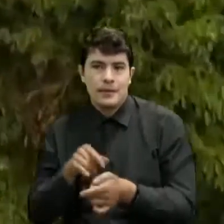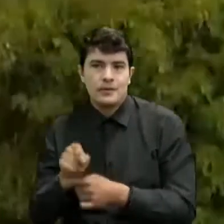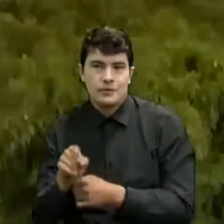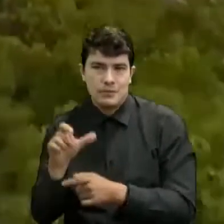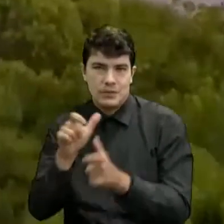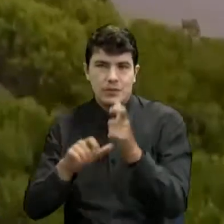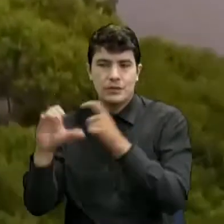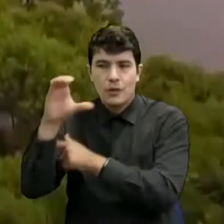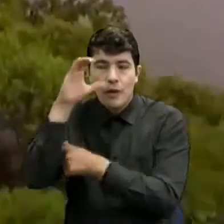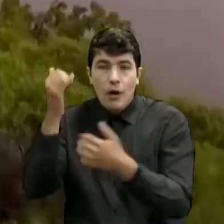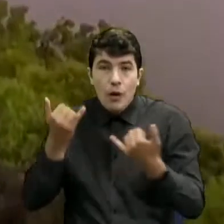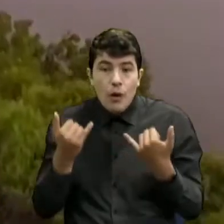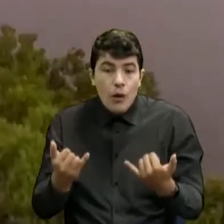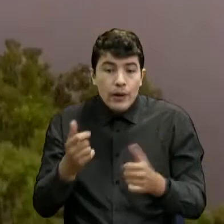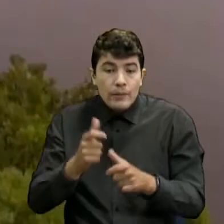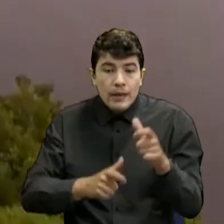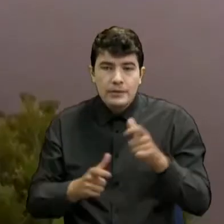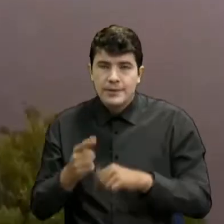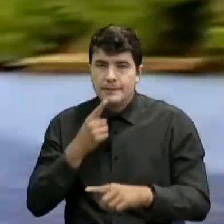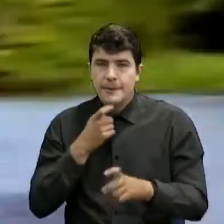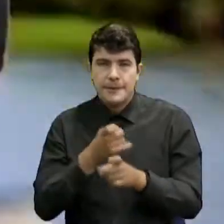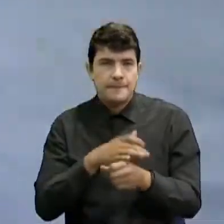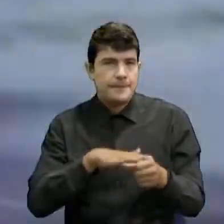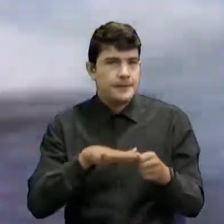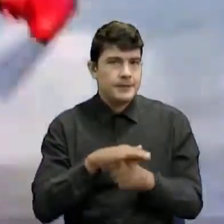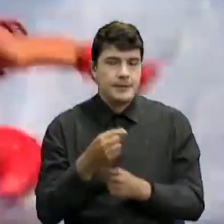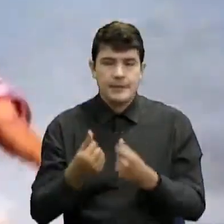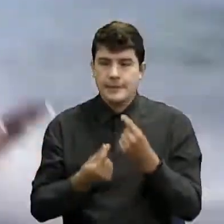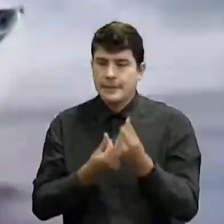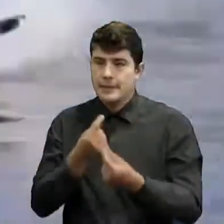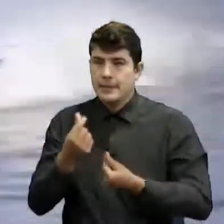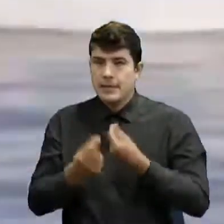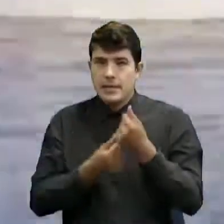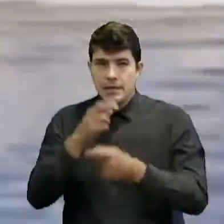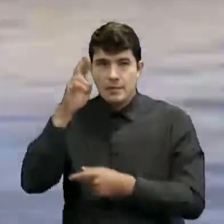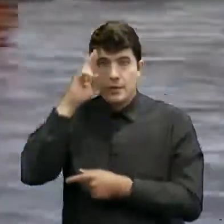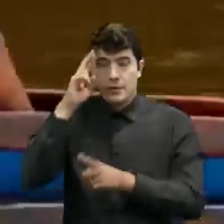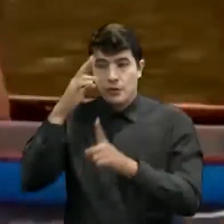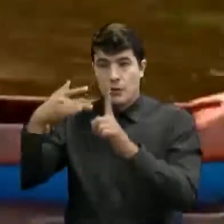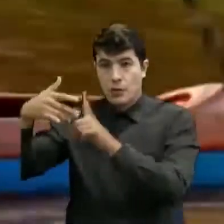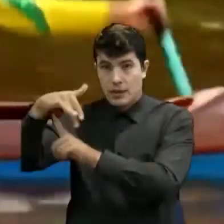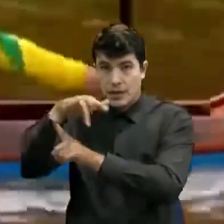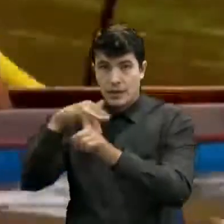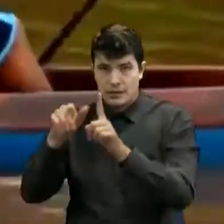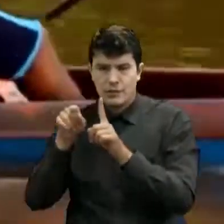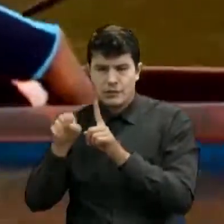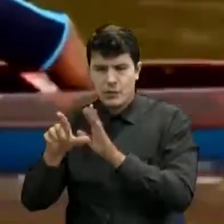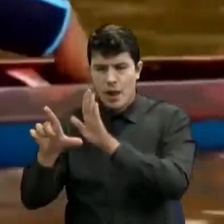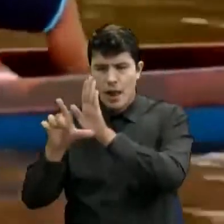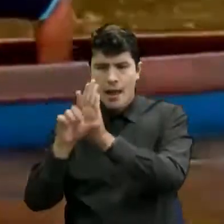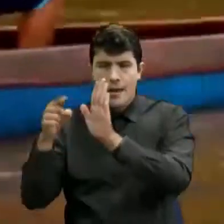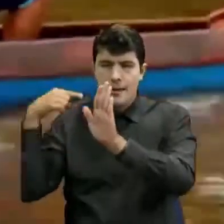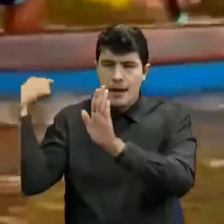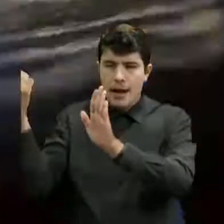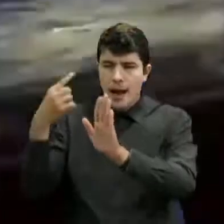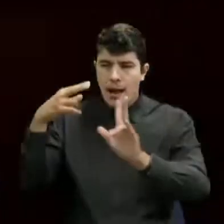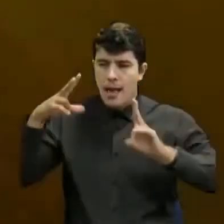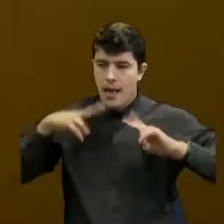gente que hoy en día tiene muchísimas dificultades. Entonces, en el marco de una ley general de turismo que tiene unas